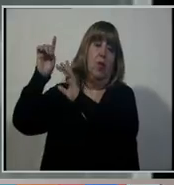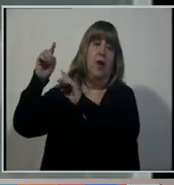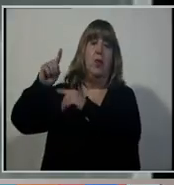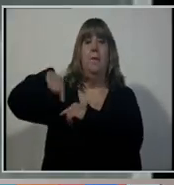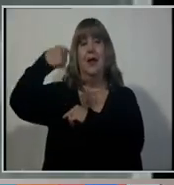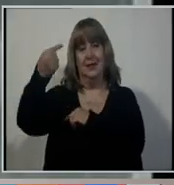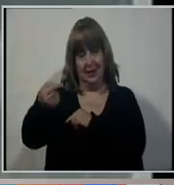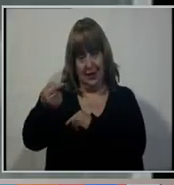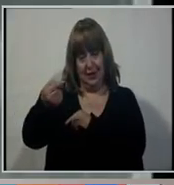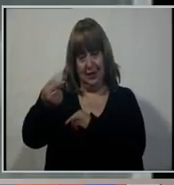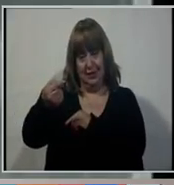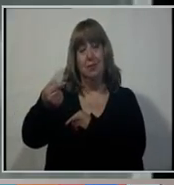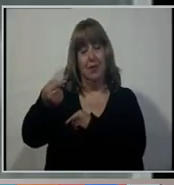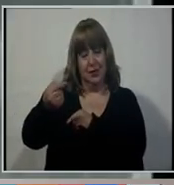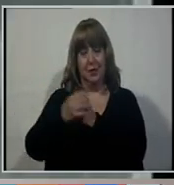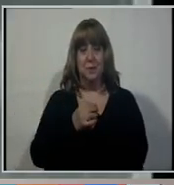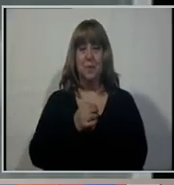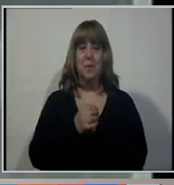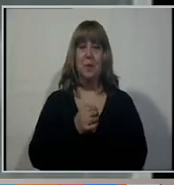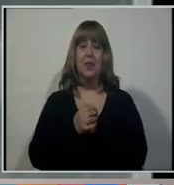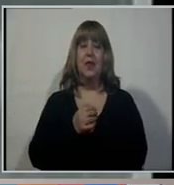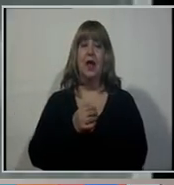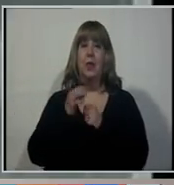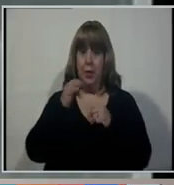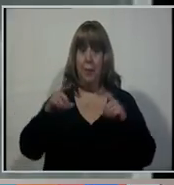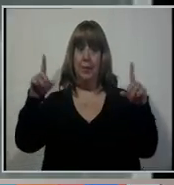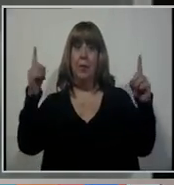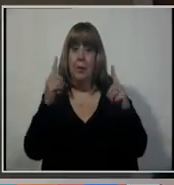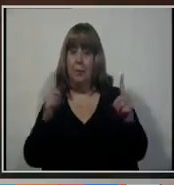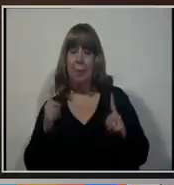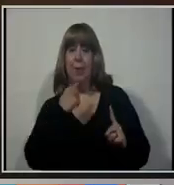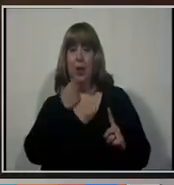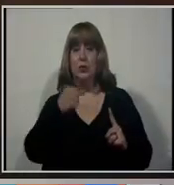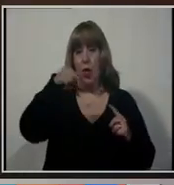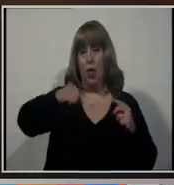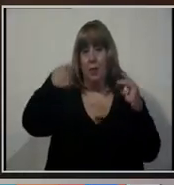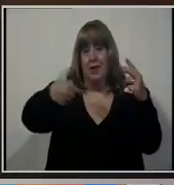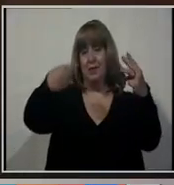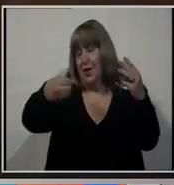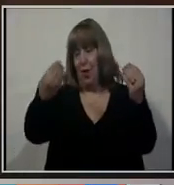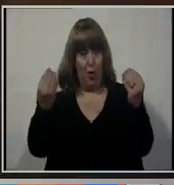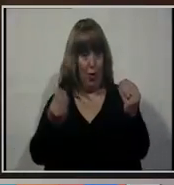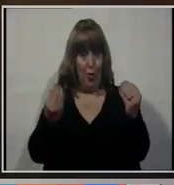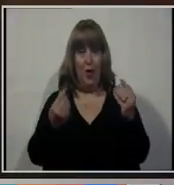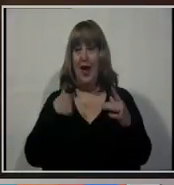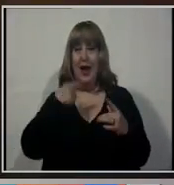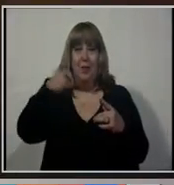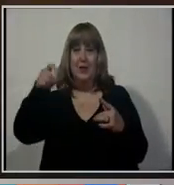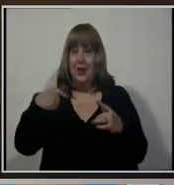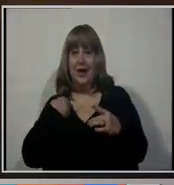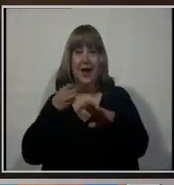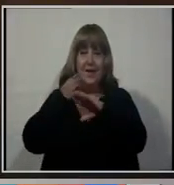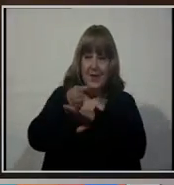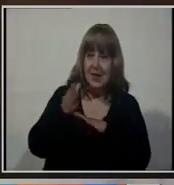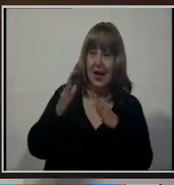mañana, Horné. Sobre todo el día de mañana. Bueno, perfecto. Vamos a poner en pantalla el frono extendido para aquellos que se están levantando a esta hora, que quieren saber cómo va a estar